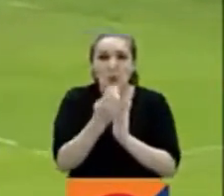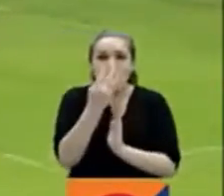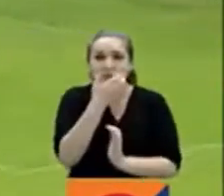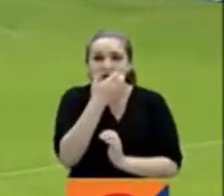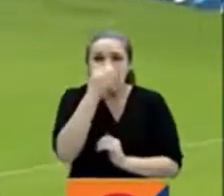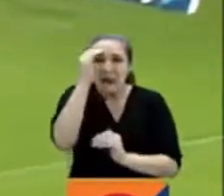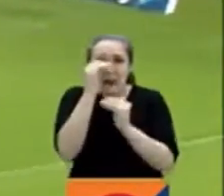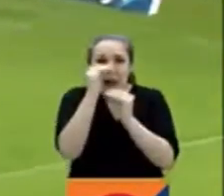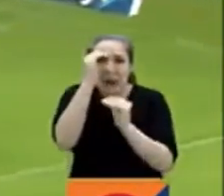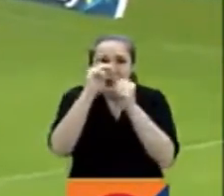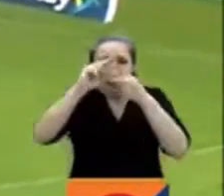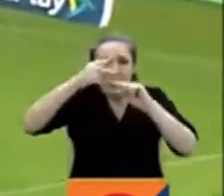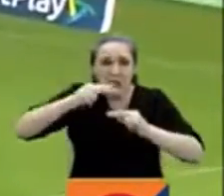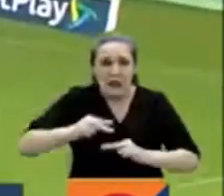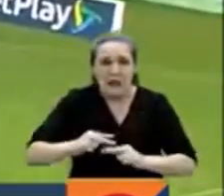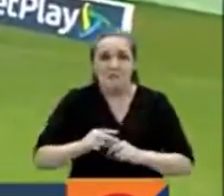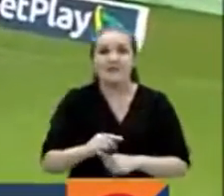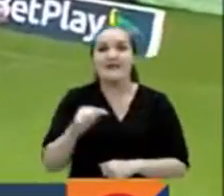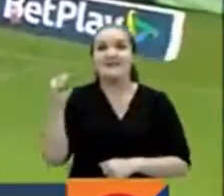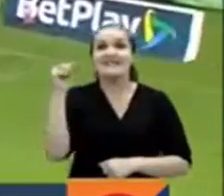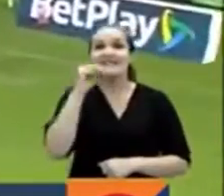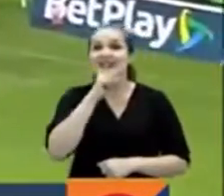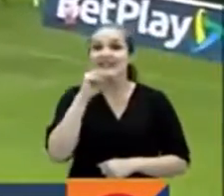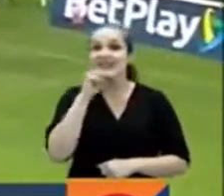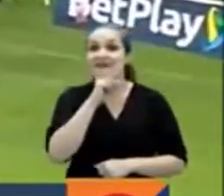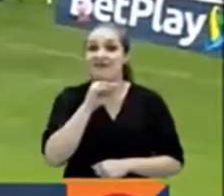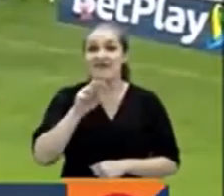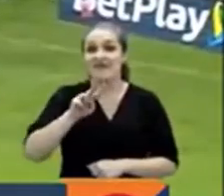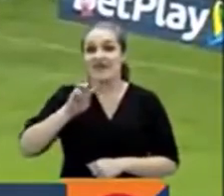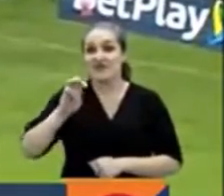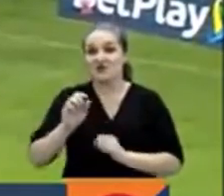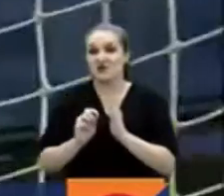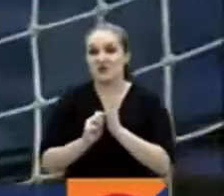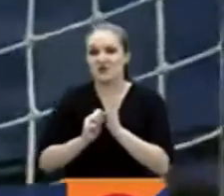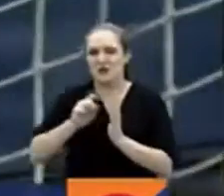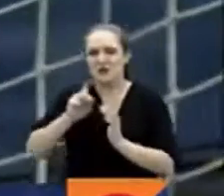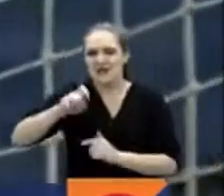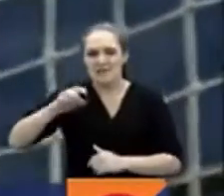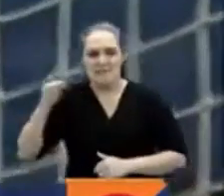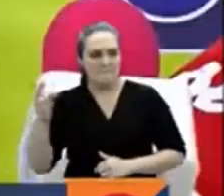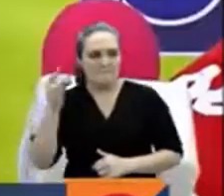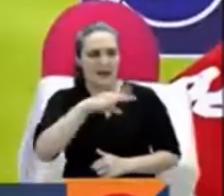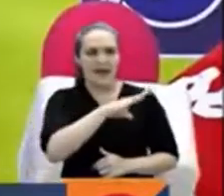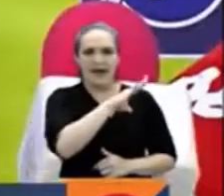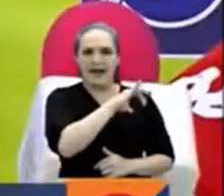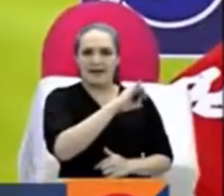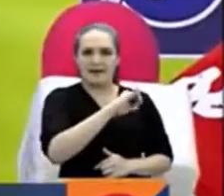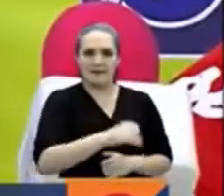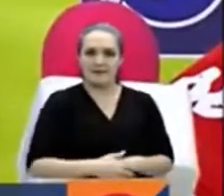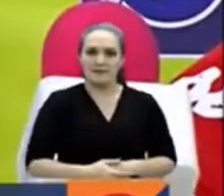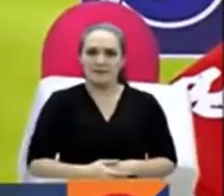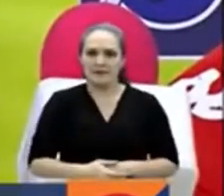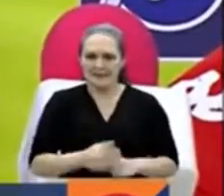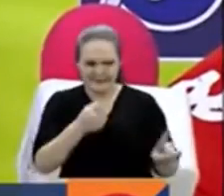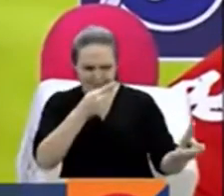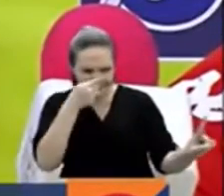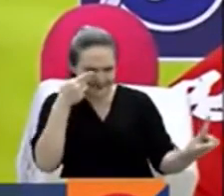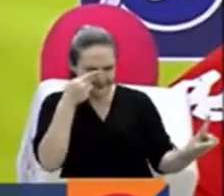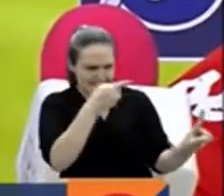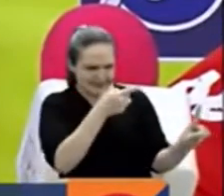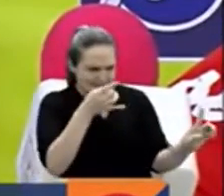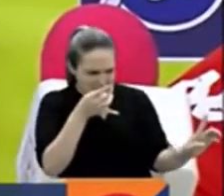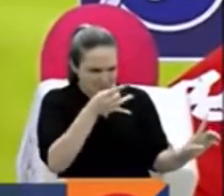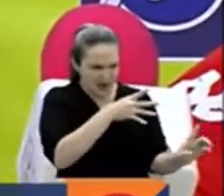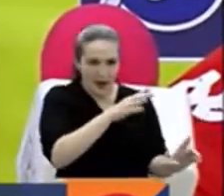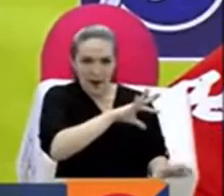Santa Fe, con 28 puntos y fuera de los 8, necesita ganar en casa ante Deportivo Cali. Tenemos que ir sí o sí por la clasificación